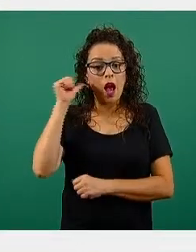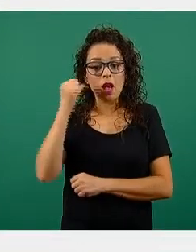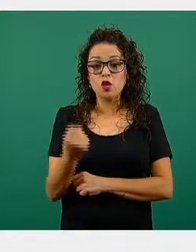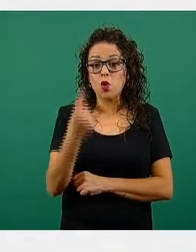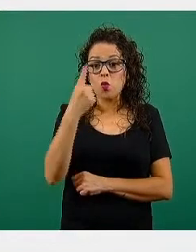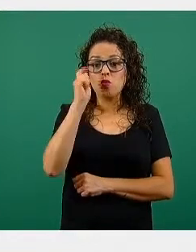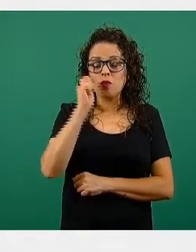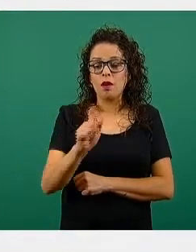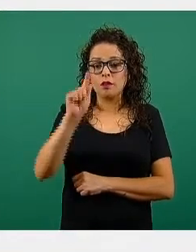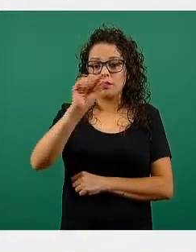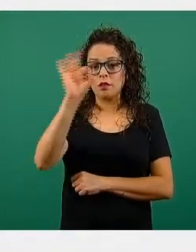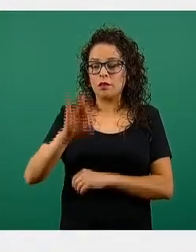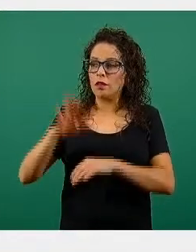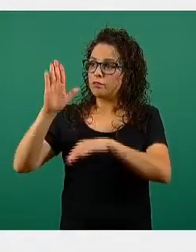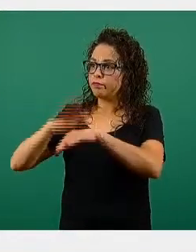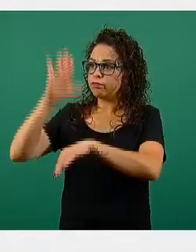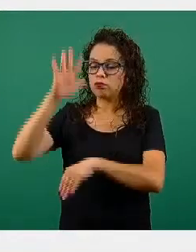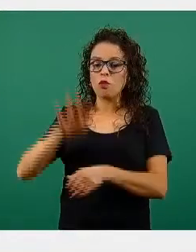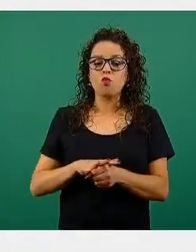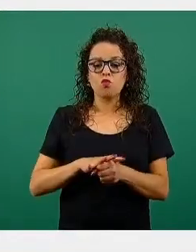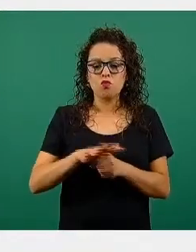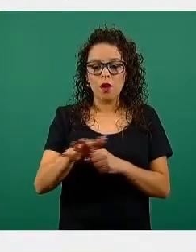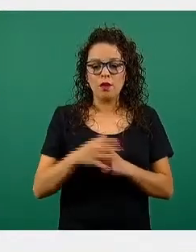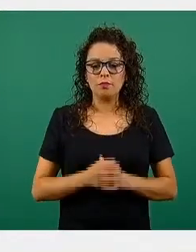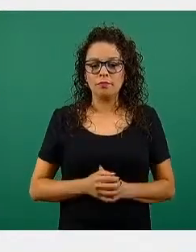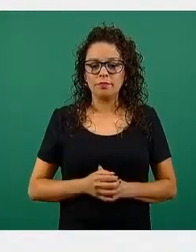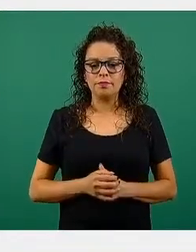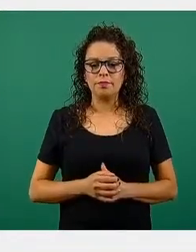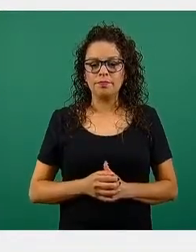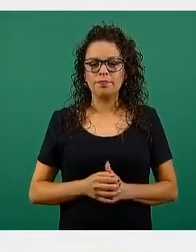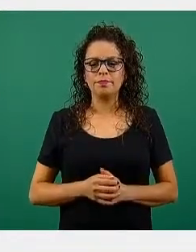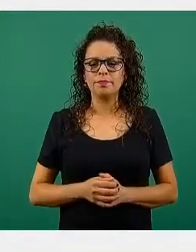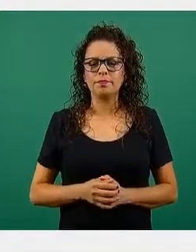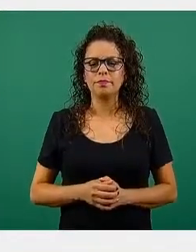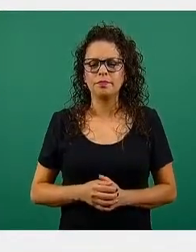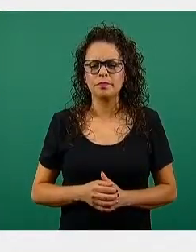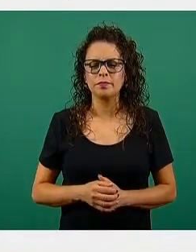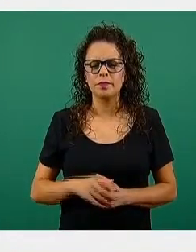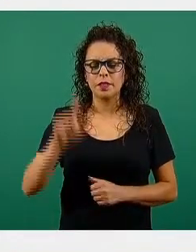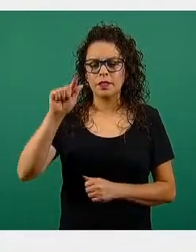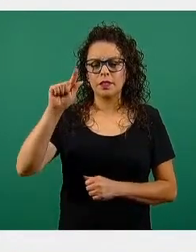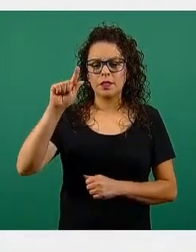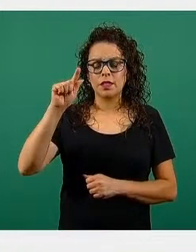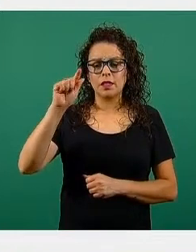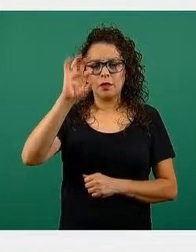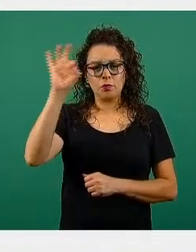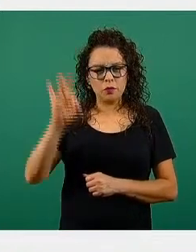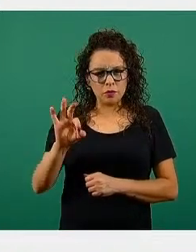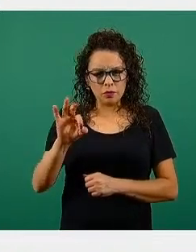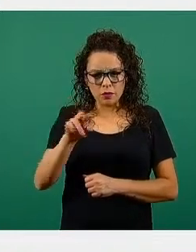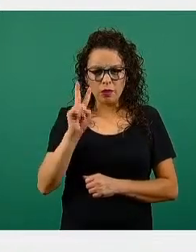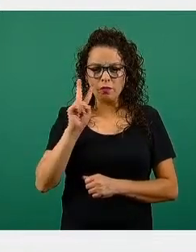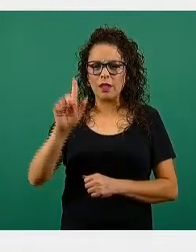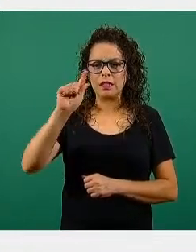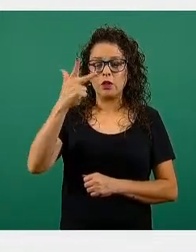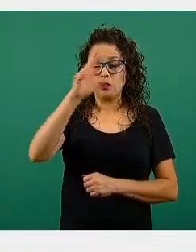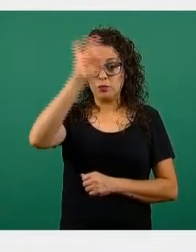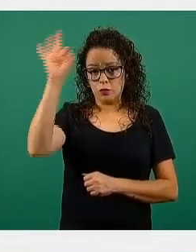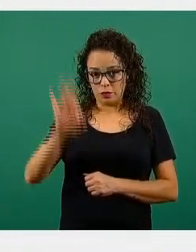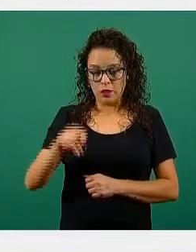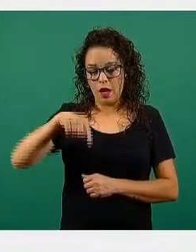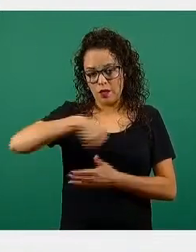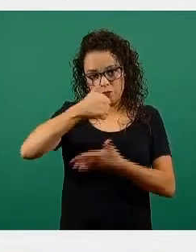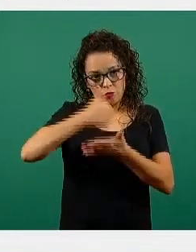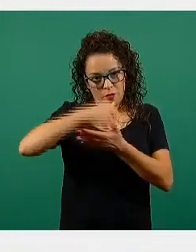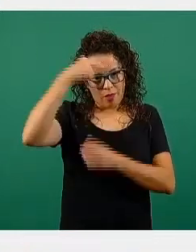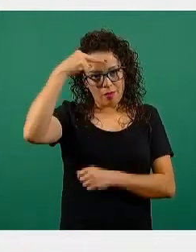arriba del 70 por ciento del total de sus camas para paciente crítico, por arriba del 70 por ciento que Ciudad de México que tiene 78